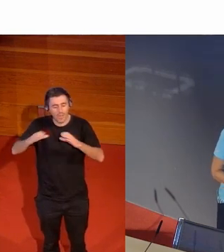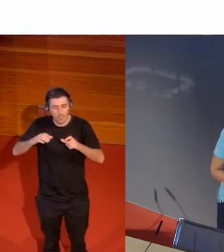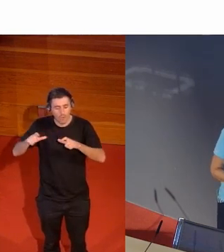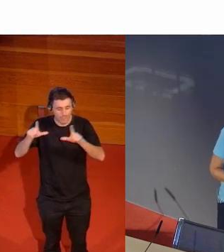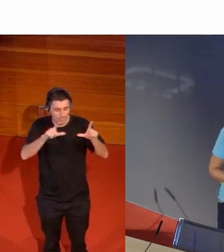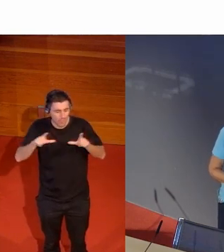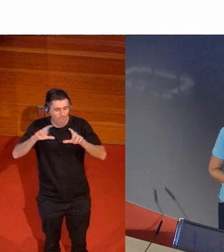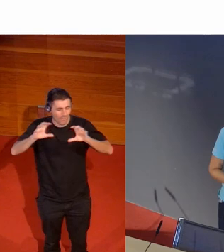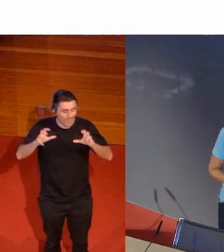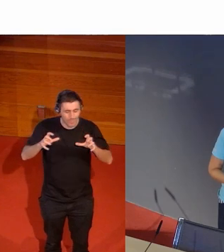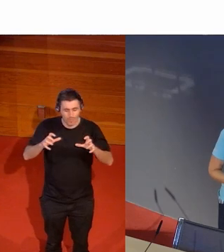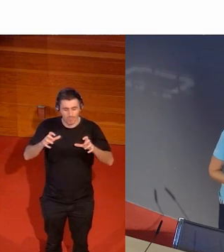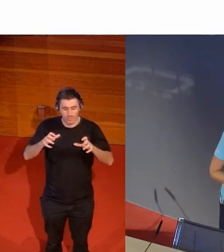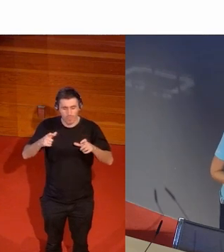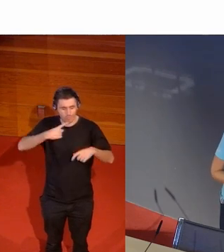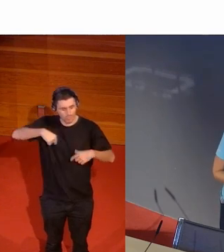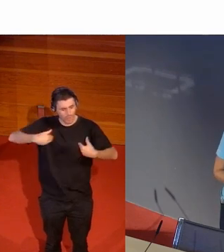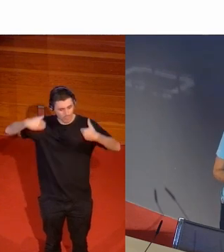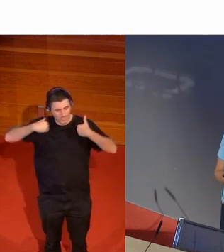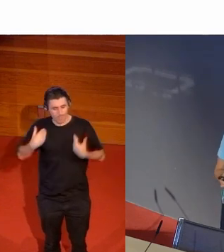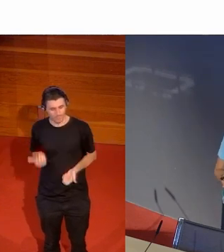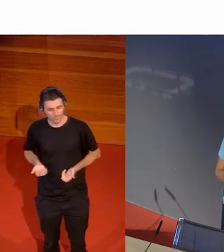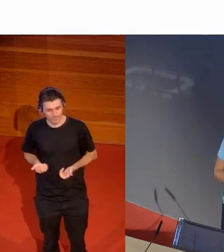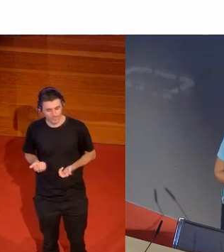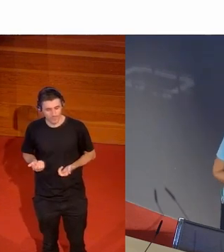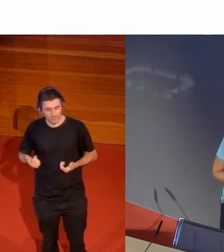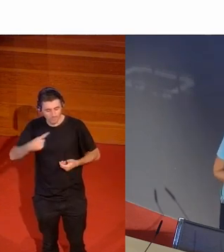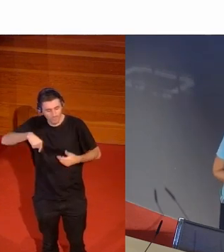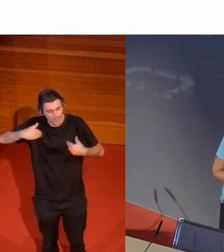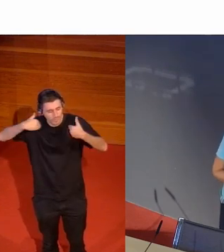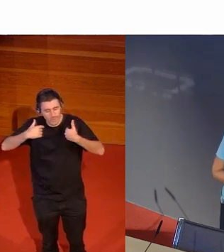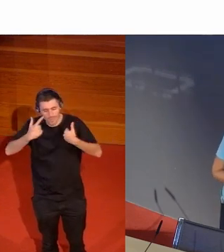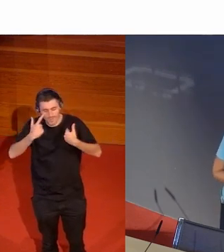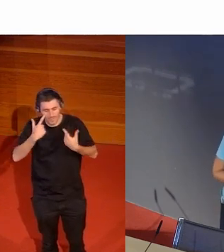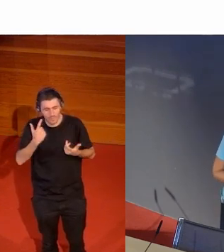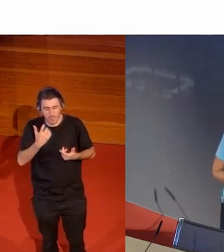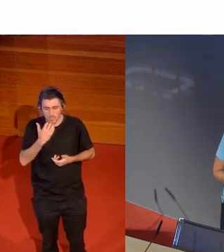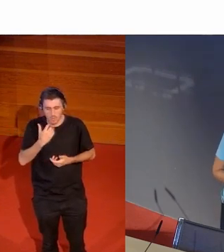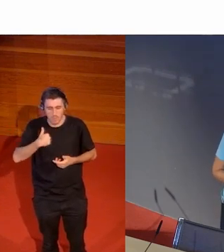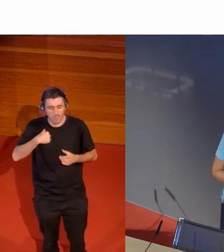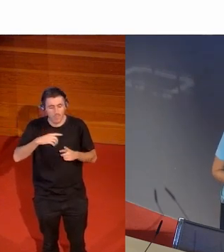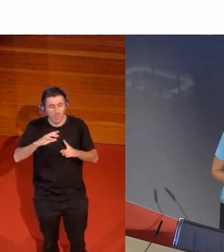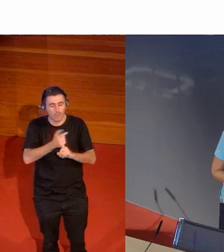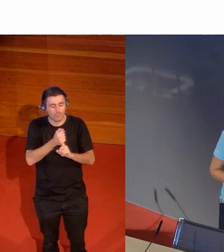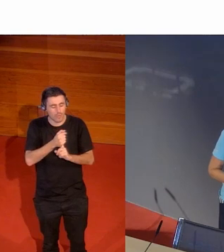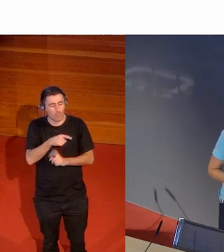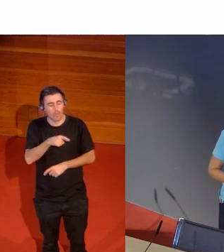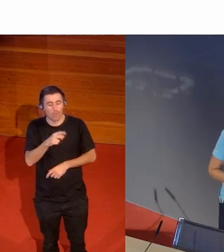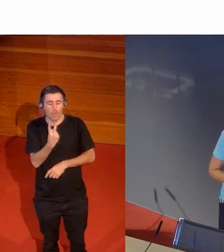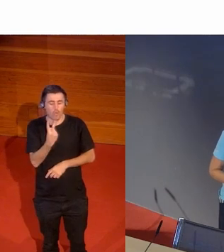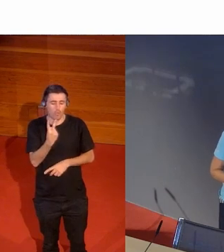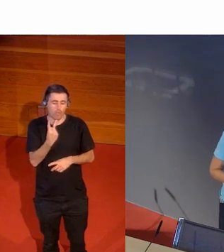midiéndolo y viendo los periódicos día a día y me he encontrado con dos tesis doctorales